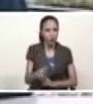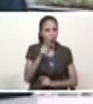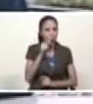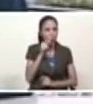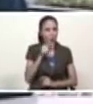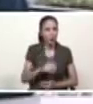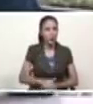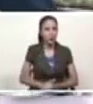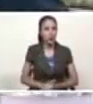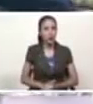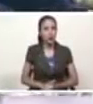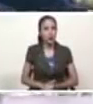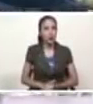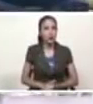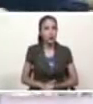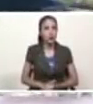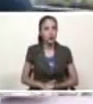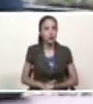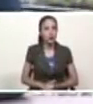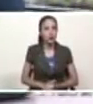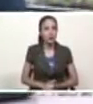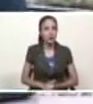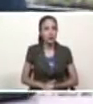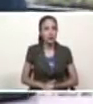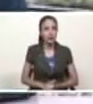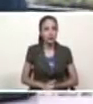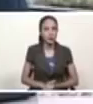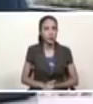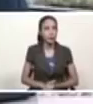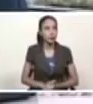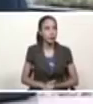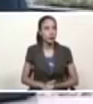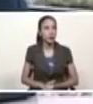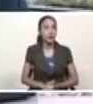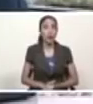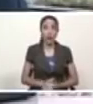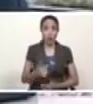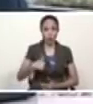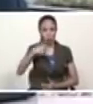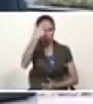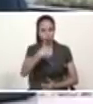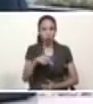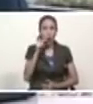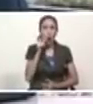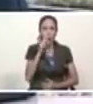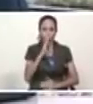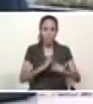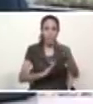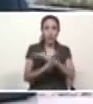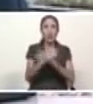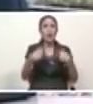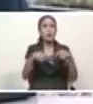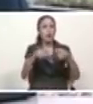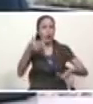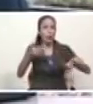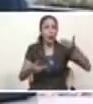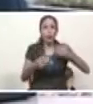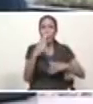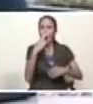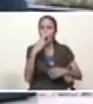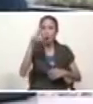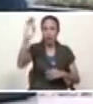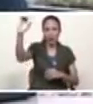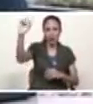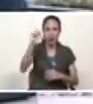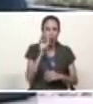yo soy yo sencillamente yo soy un hombre humilde del pueblo de a pie